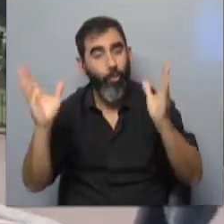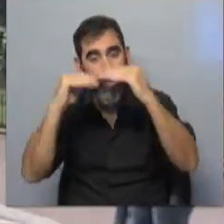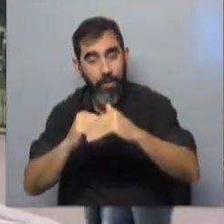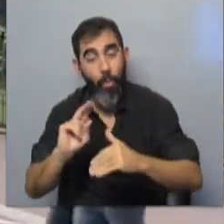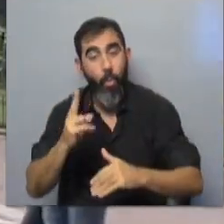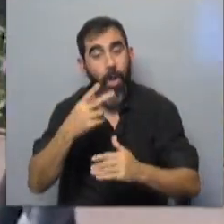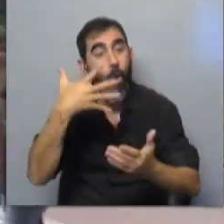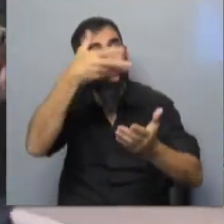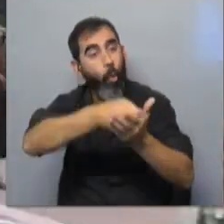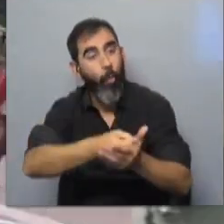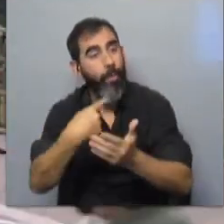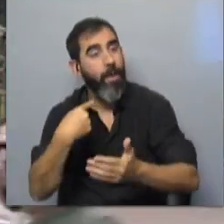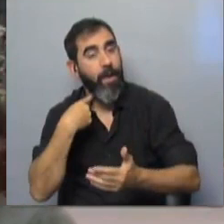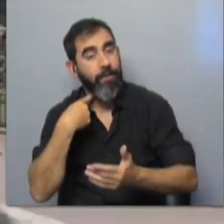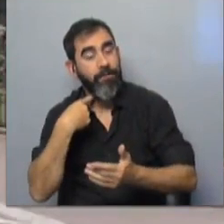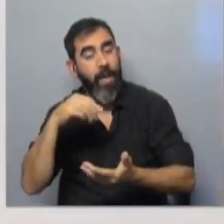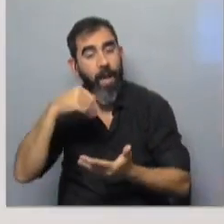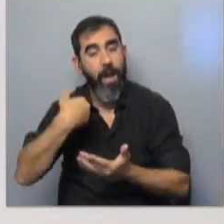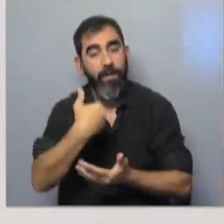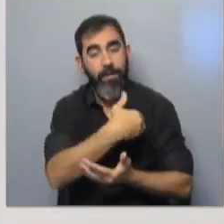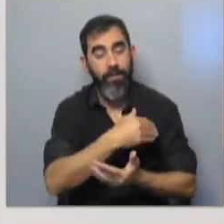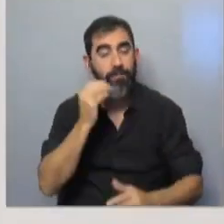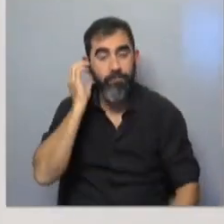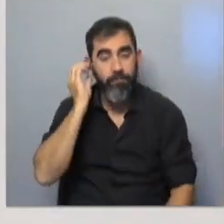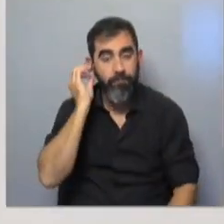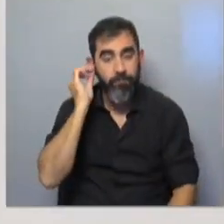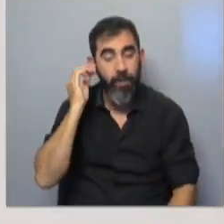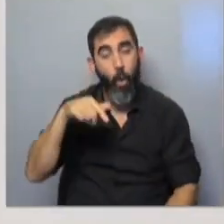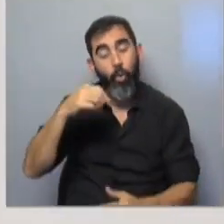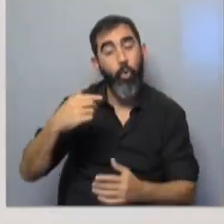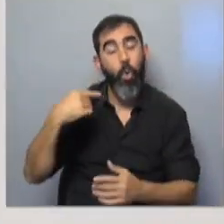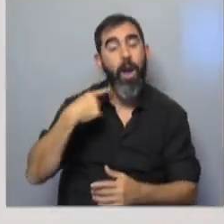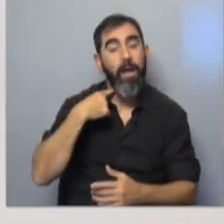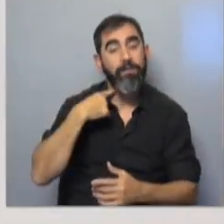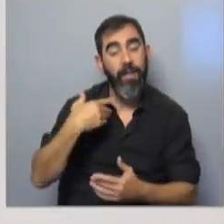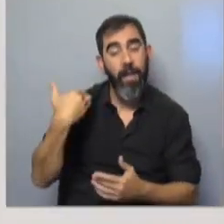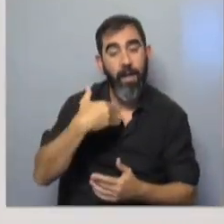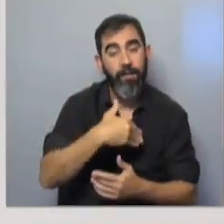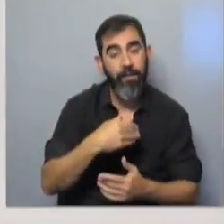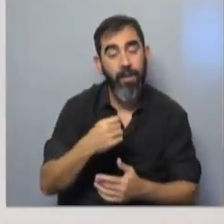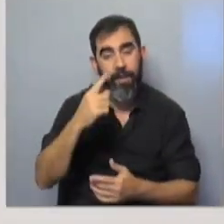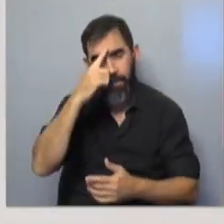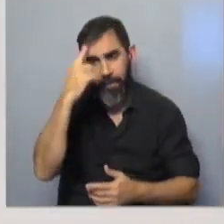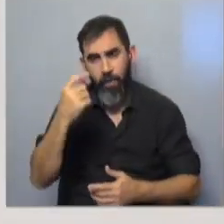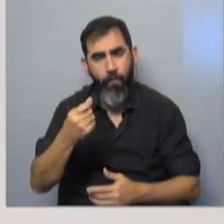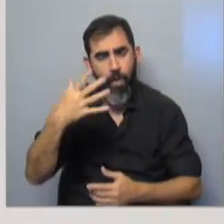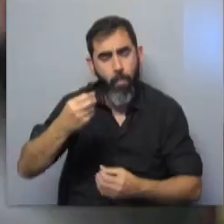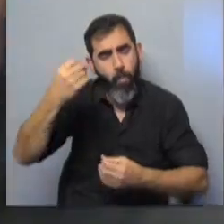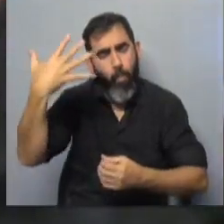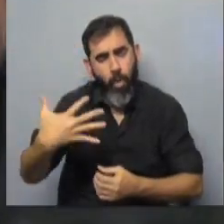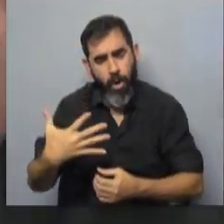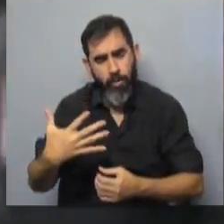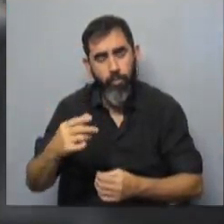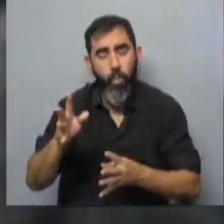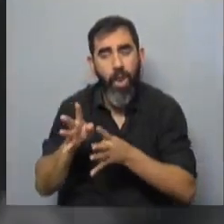Uruguay importa este combustible al país vecino. El gas licuado que adquiere Argentina tiene precios internacionales muy elevados como